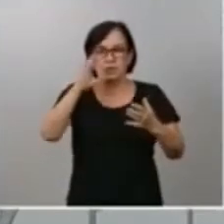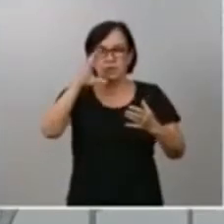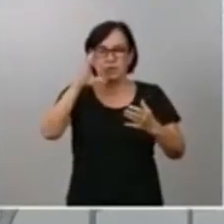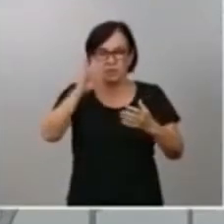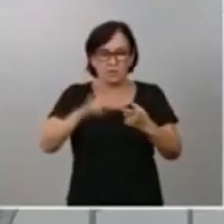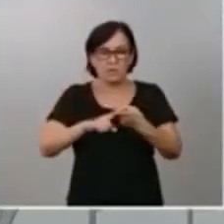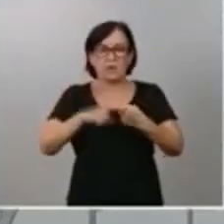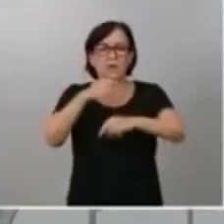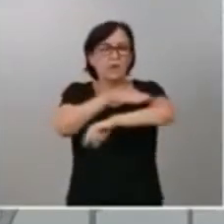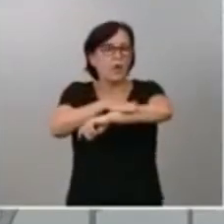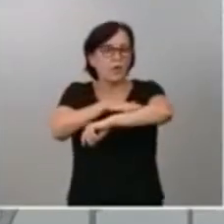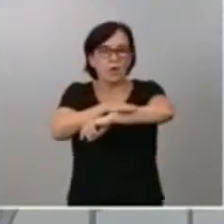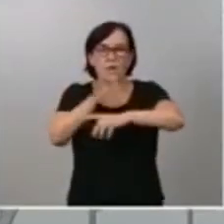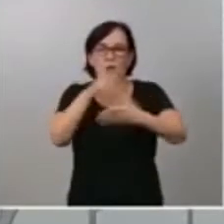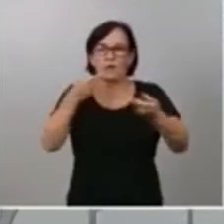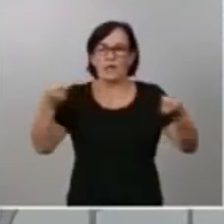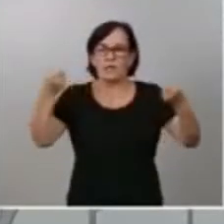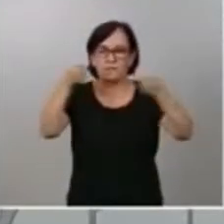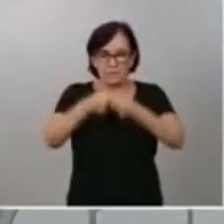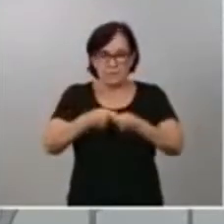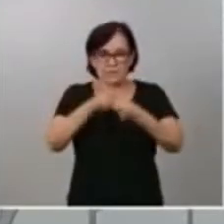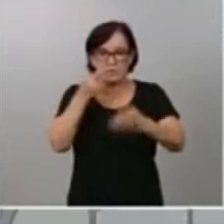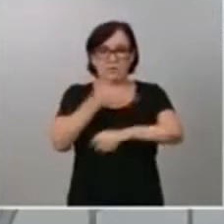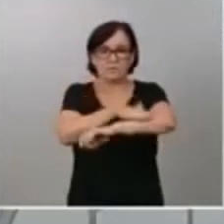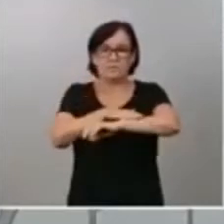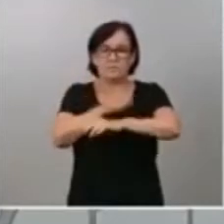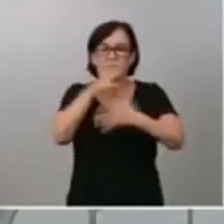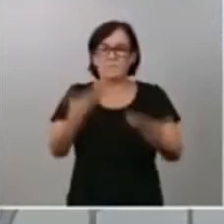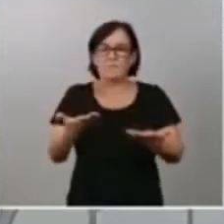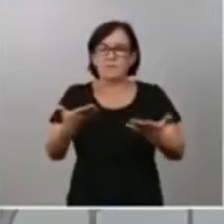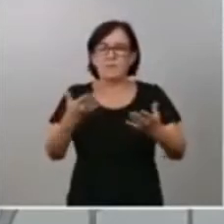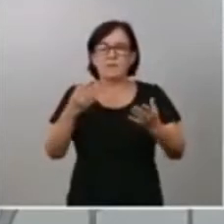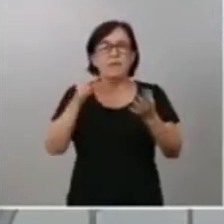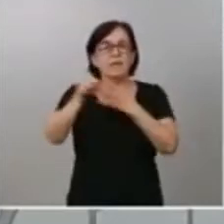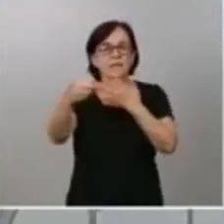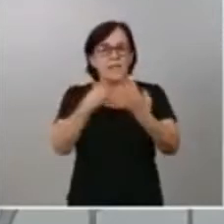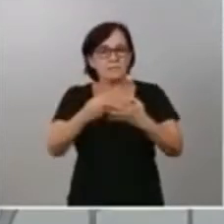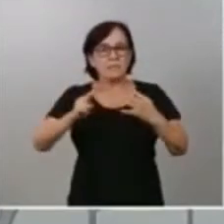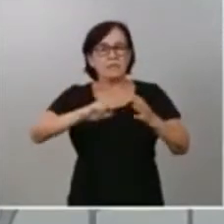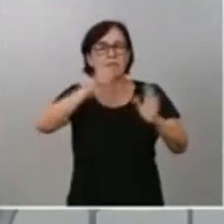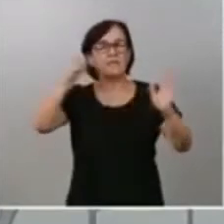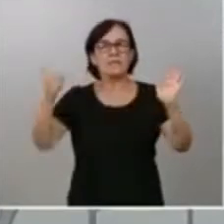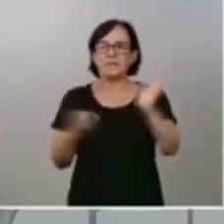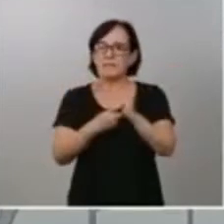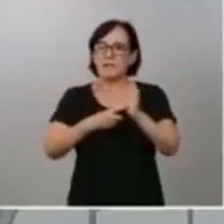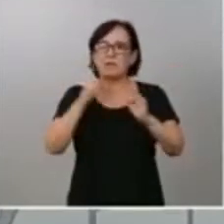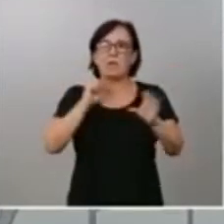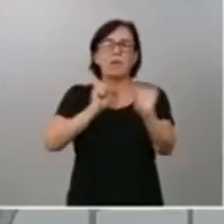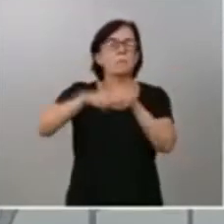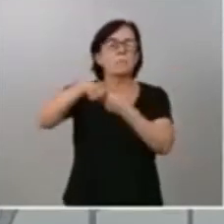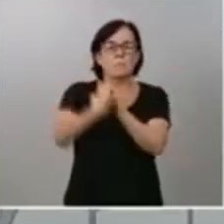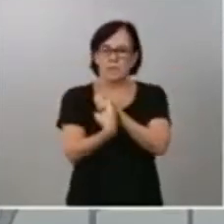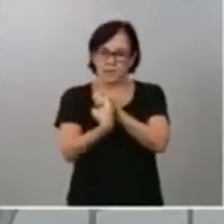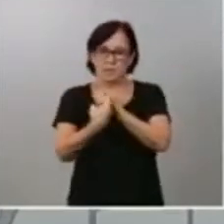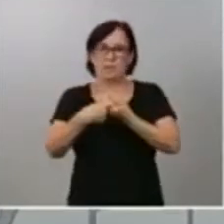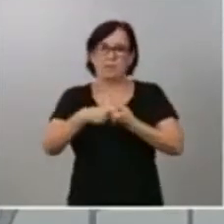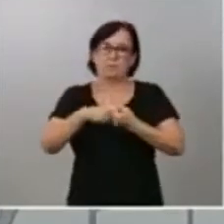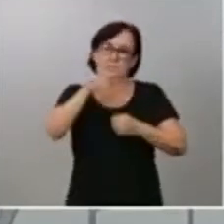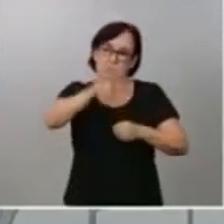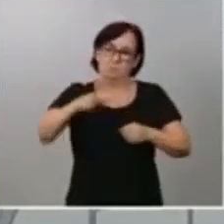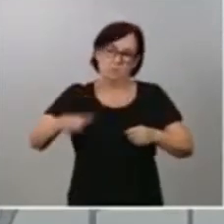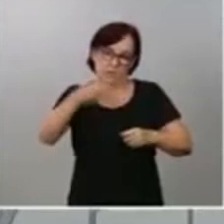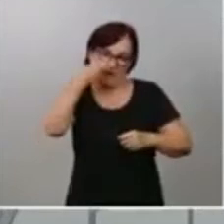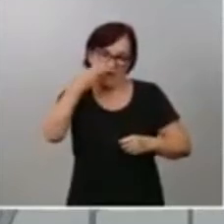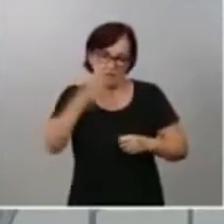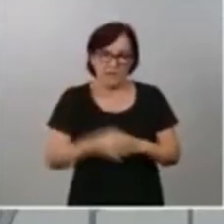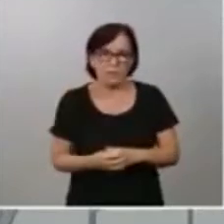cogobernanza basada en los principios de transparencia, de integridad y de participación de las partes interesadas. Porque la